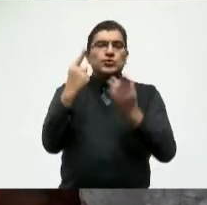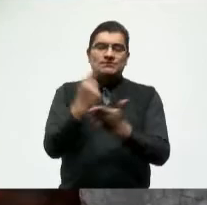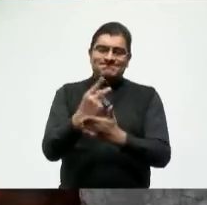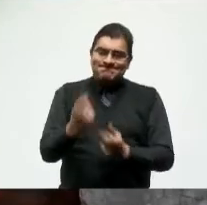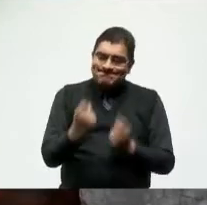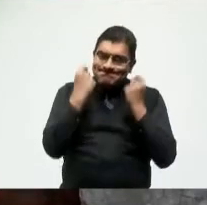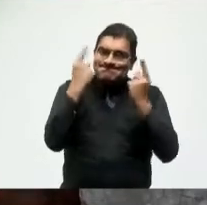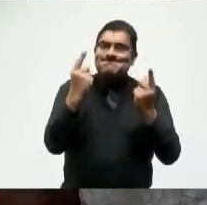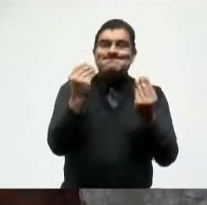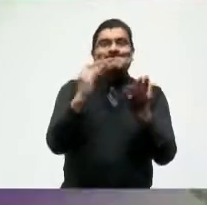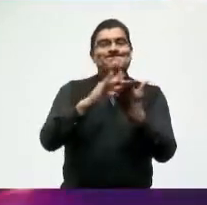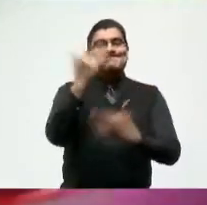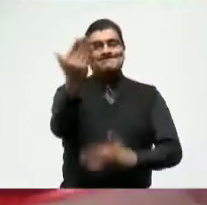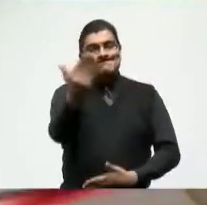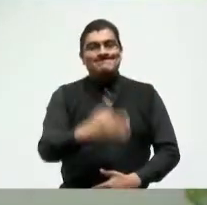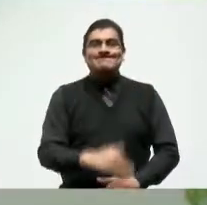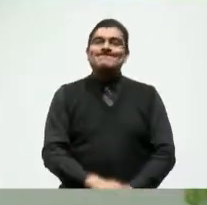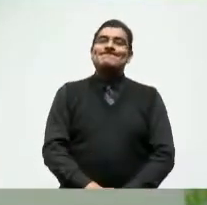licencia Muchas gracias